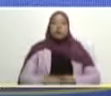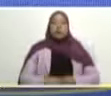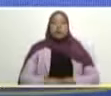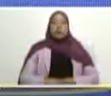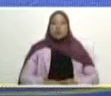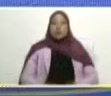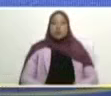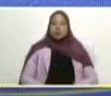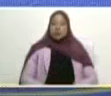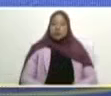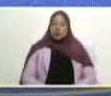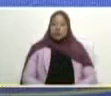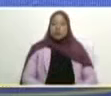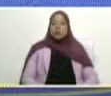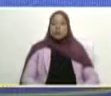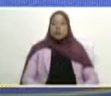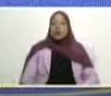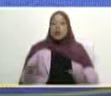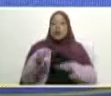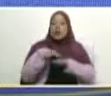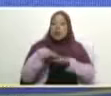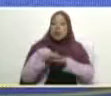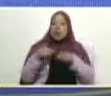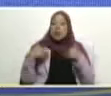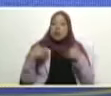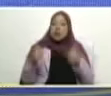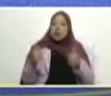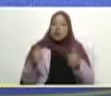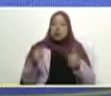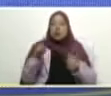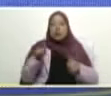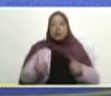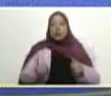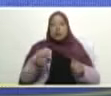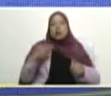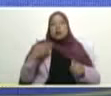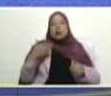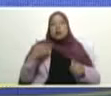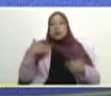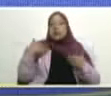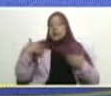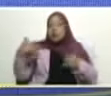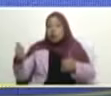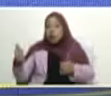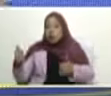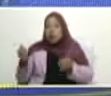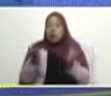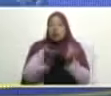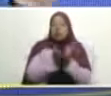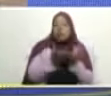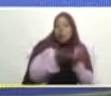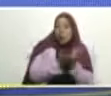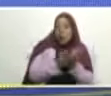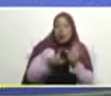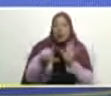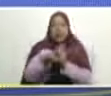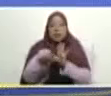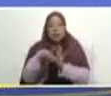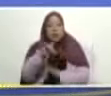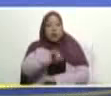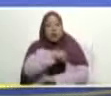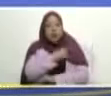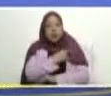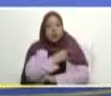Sandra Oblita haciendo más salud escuelas liceos universidades